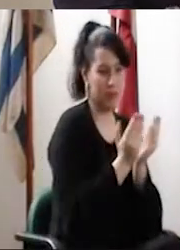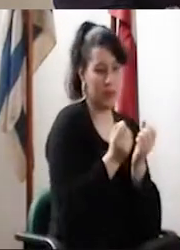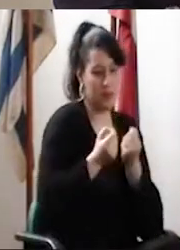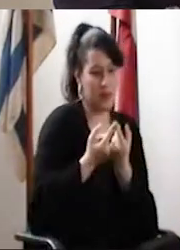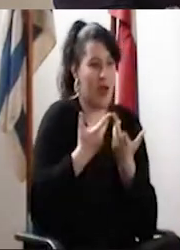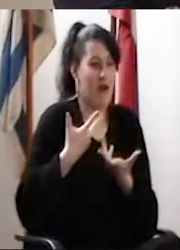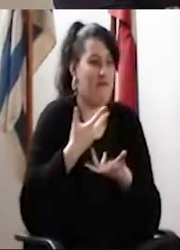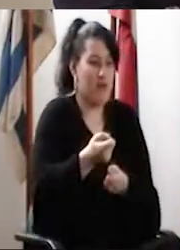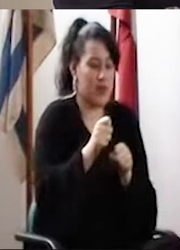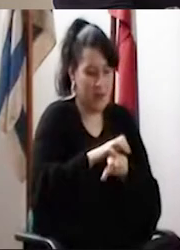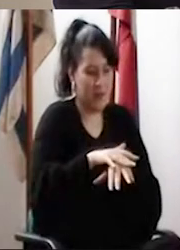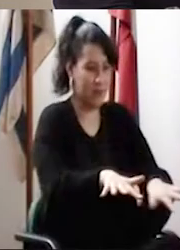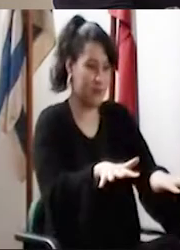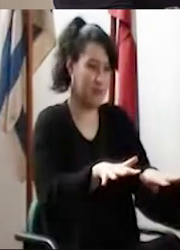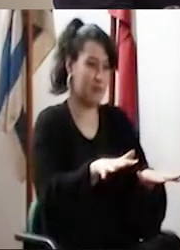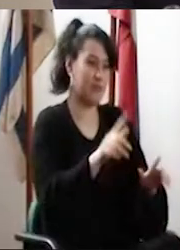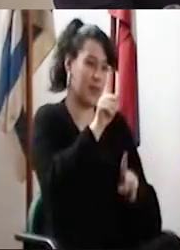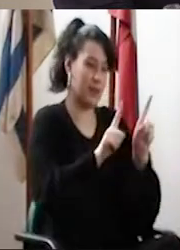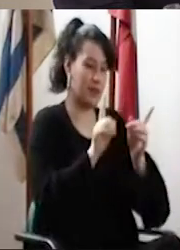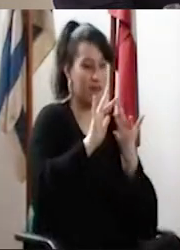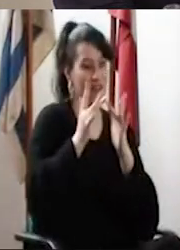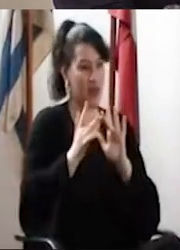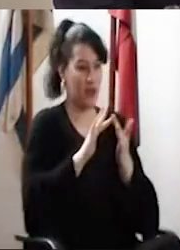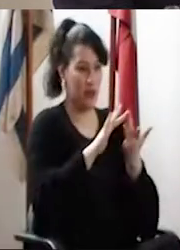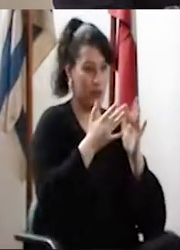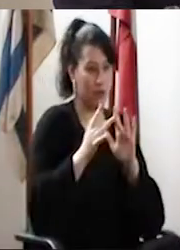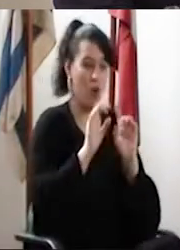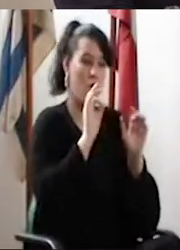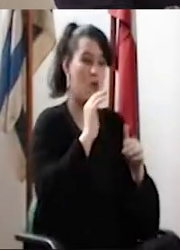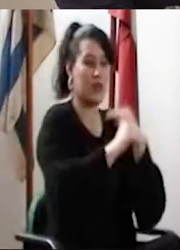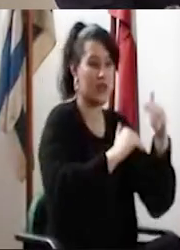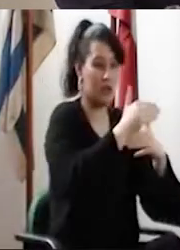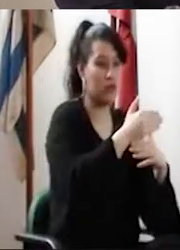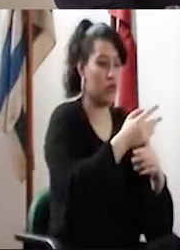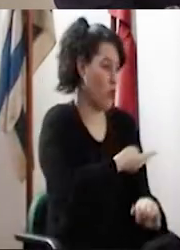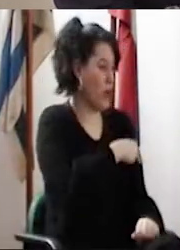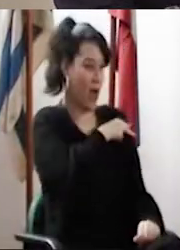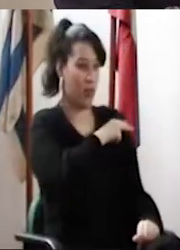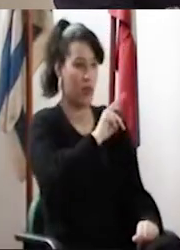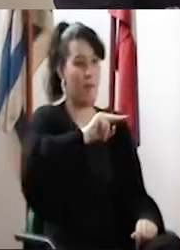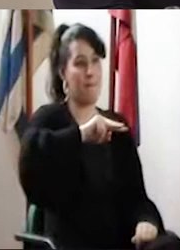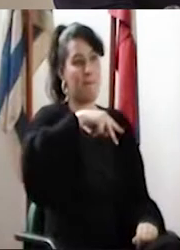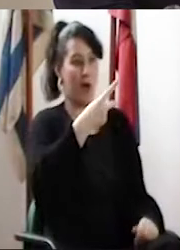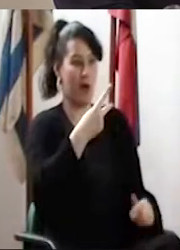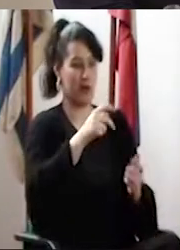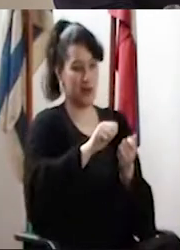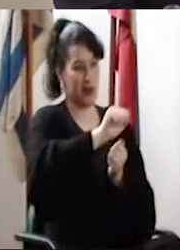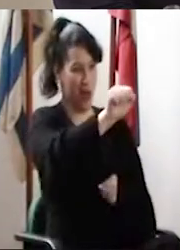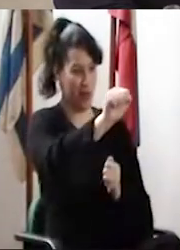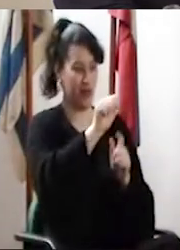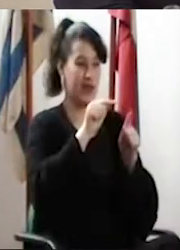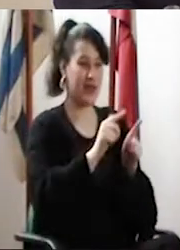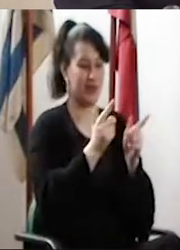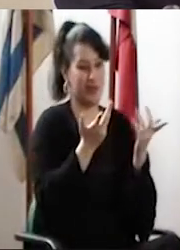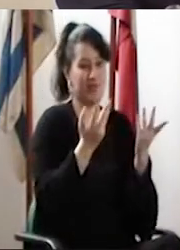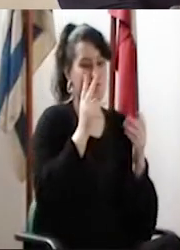estudiantiles, fortalecimiento de las redes académicas y vínculos interinstitucionales, desarrollo de la movilidad académica de grado y posgrado. Esas son algunas de las cosas